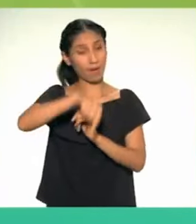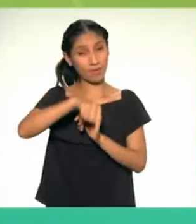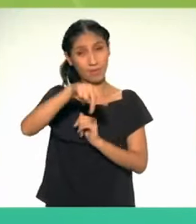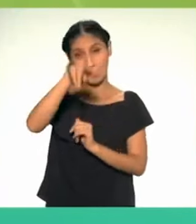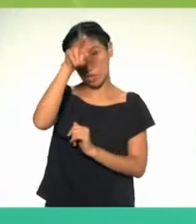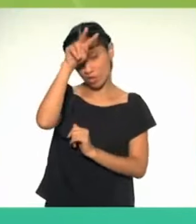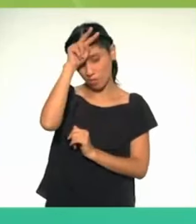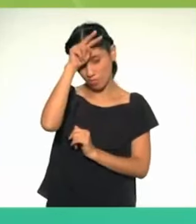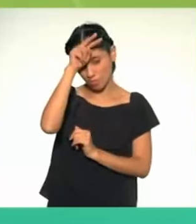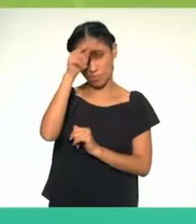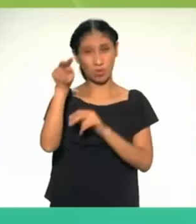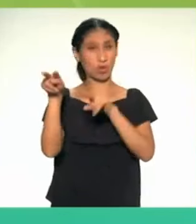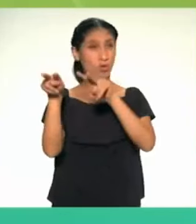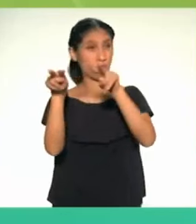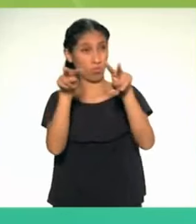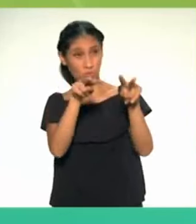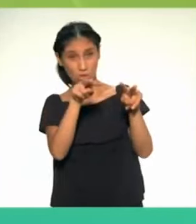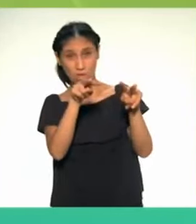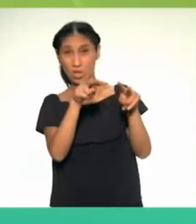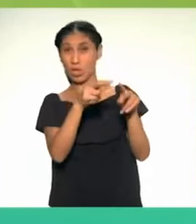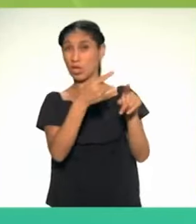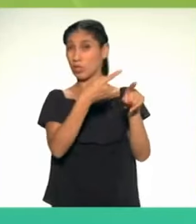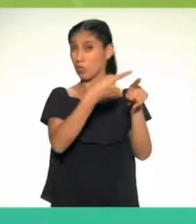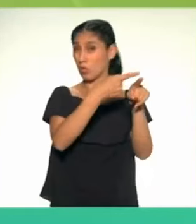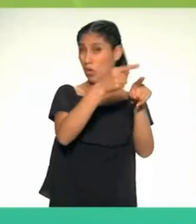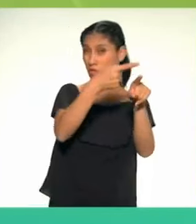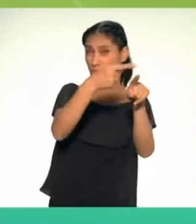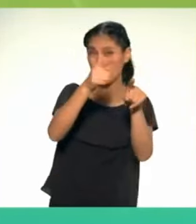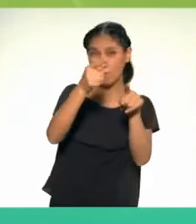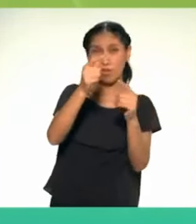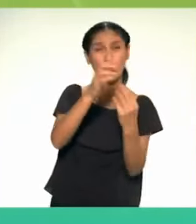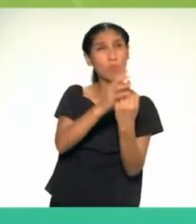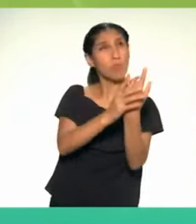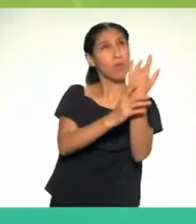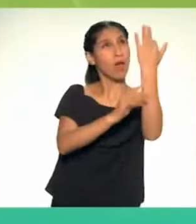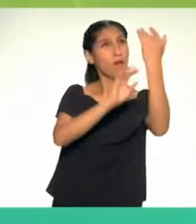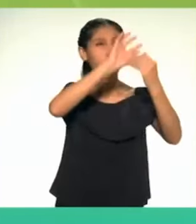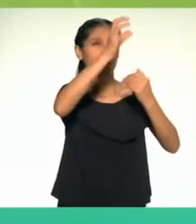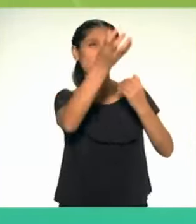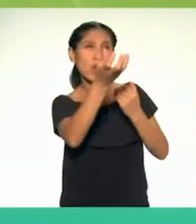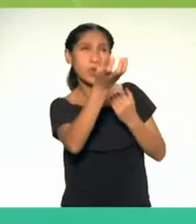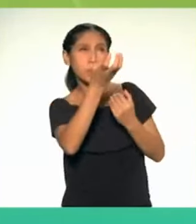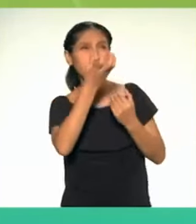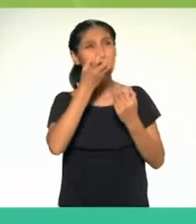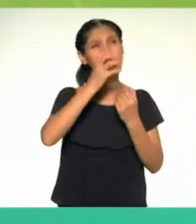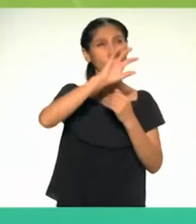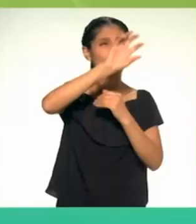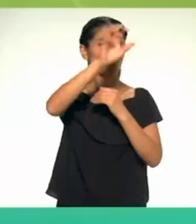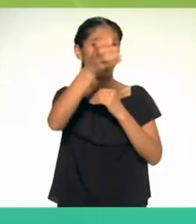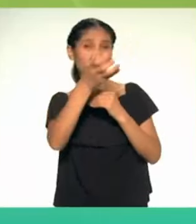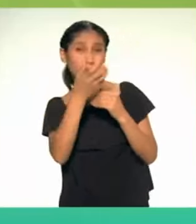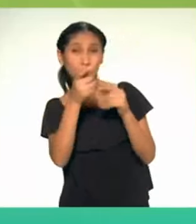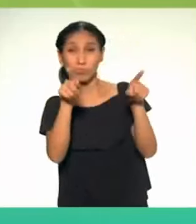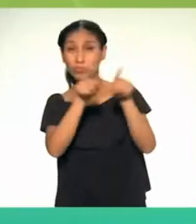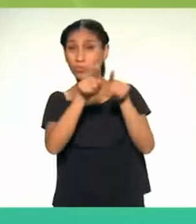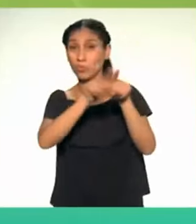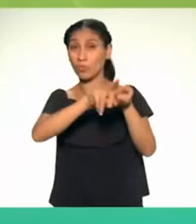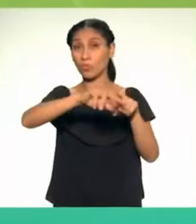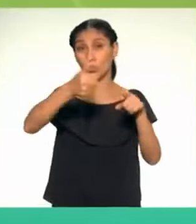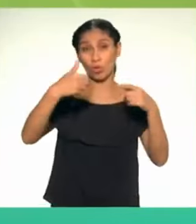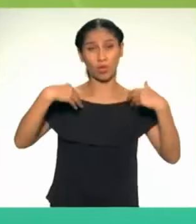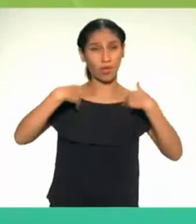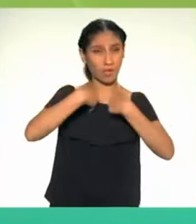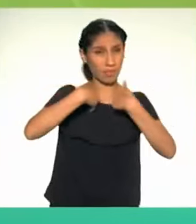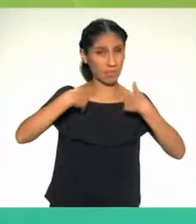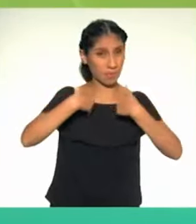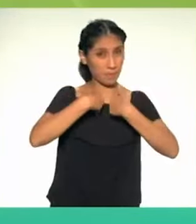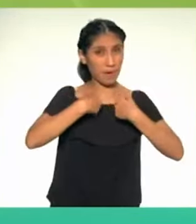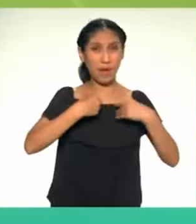los denominados servicios ecosistémicos. Algunas se enfocan en la producción o procesamiento de alimentos,